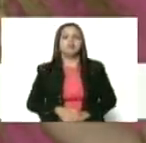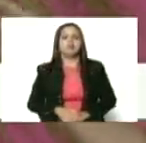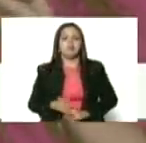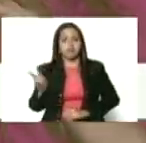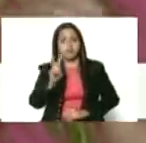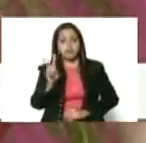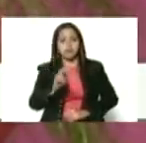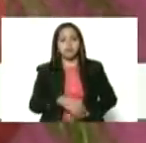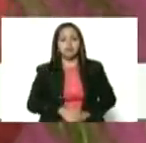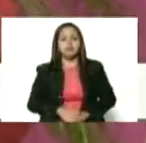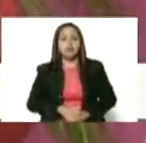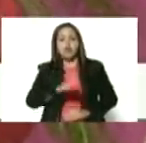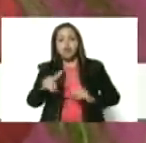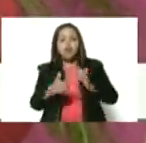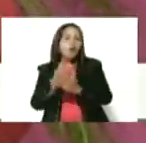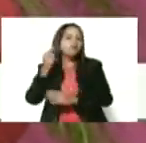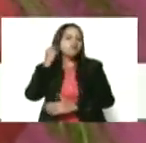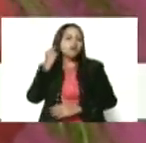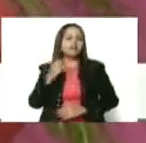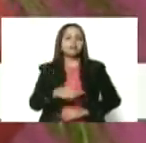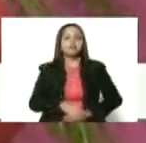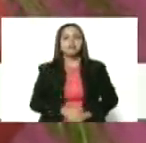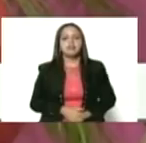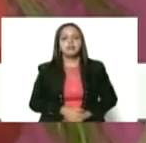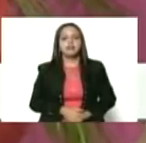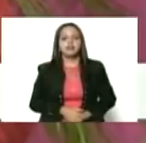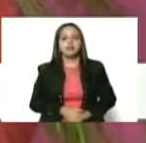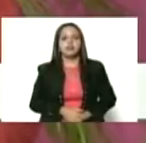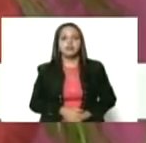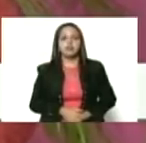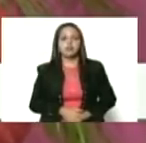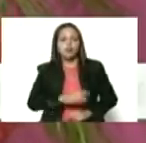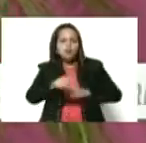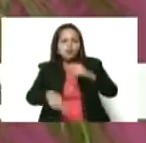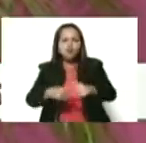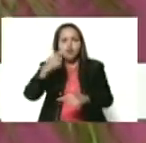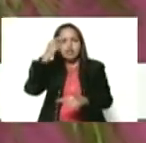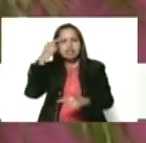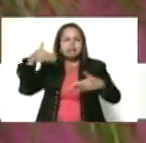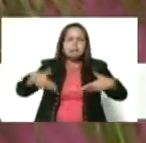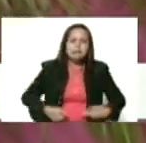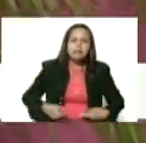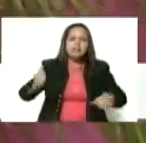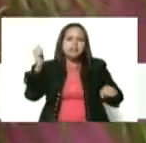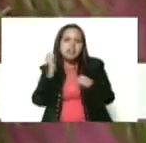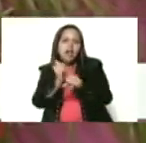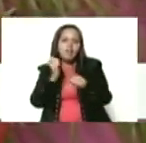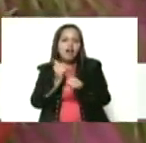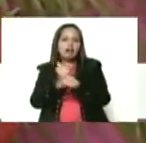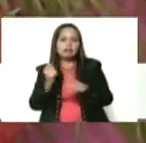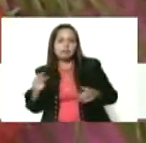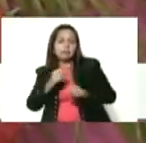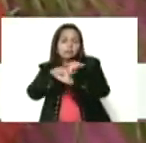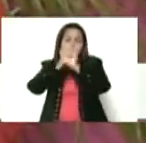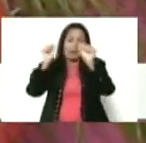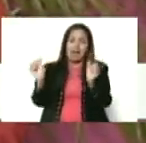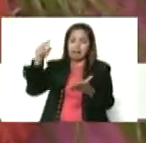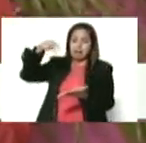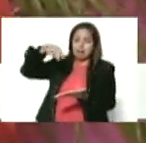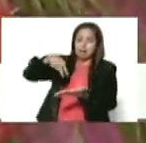venezolanas, a todas nuestras mujeres quienes, bueno, todos los días luchan, trabajan, se paran temprano,